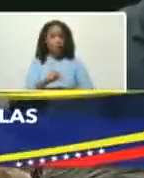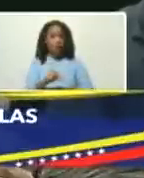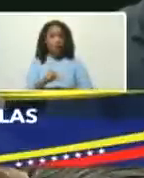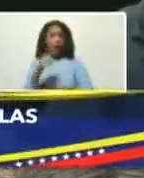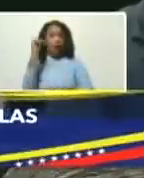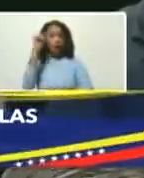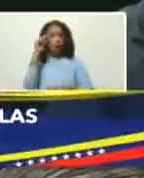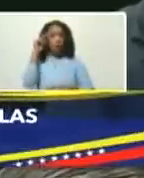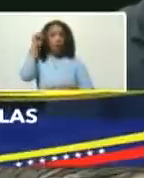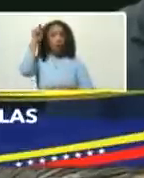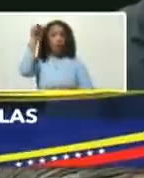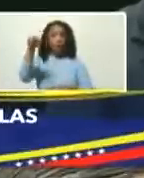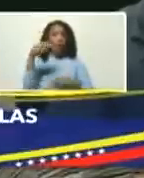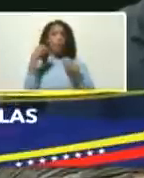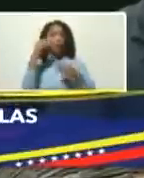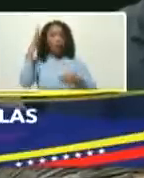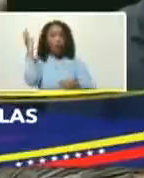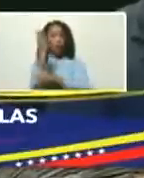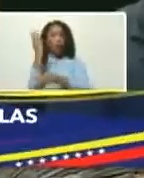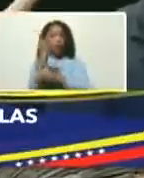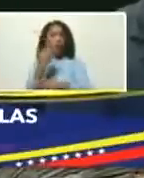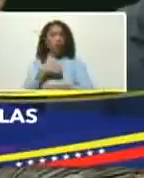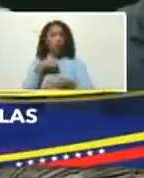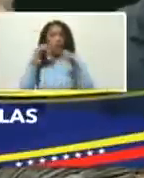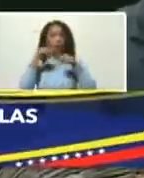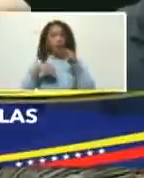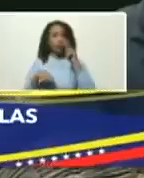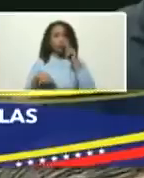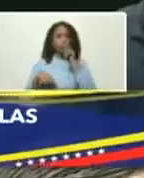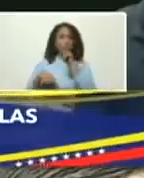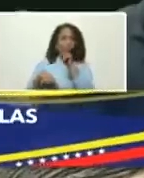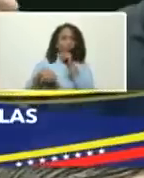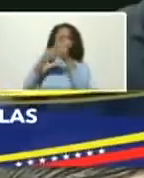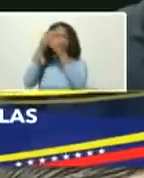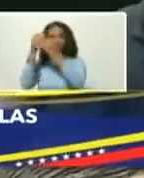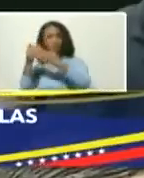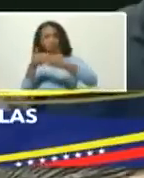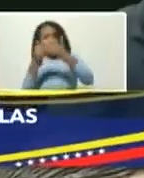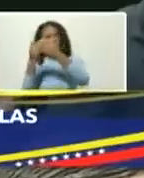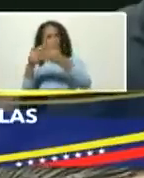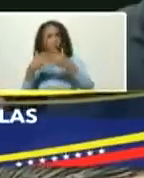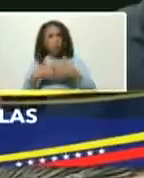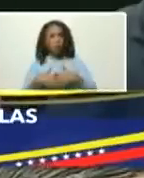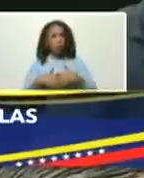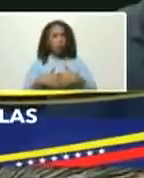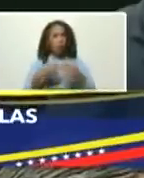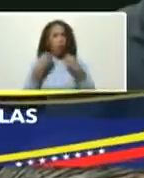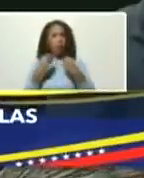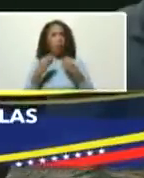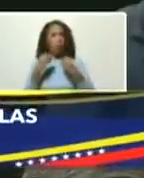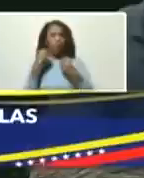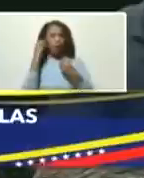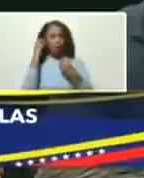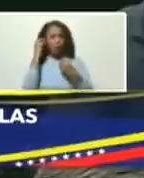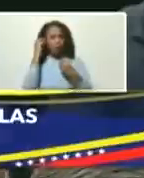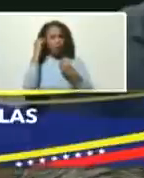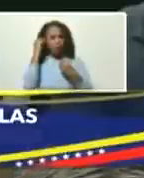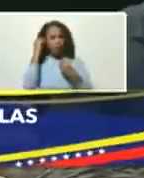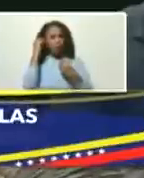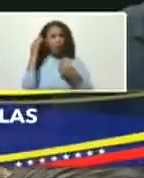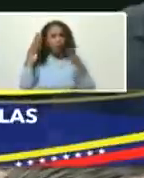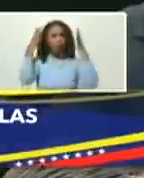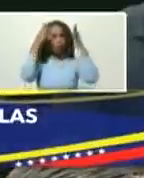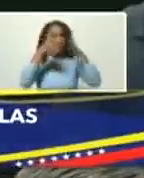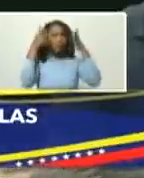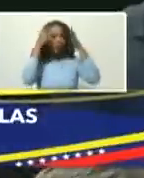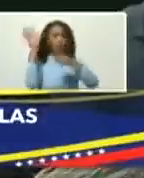observatorio para las sanciones que estamos de acá visualizando estudiándolo analizándolo para asesorar una de